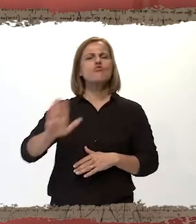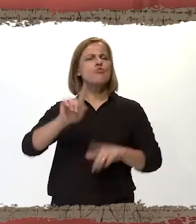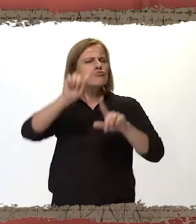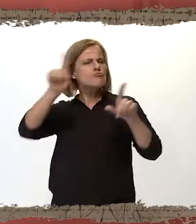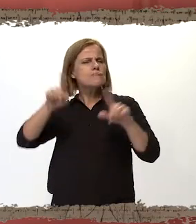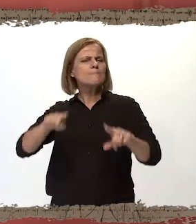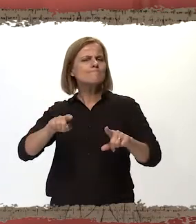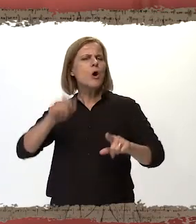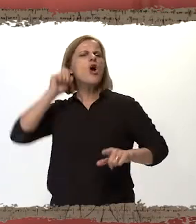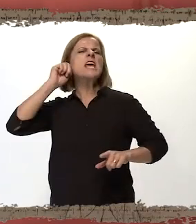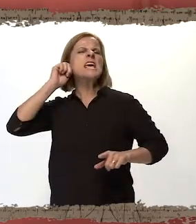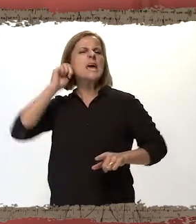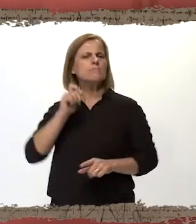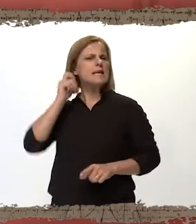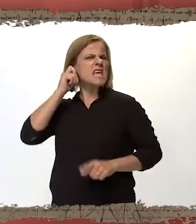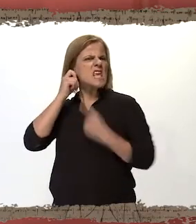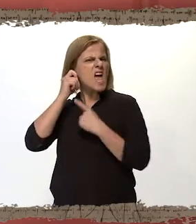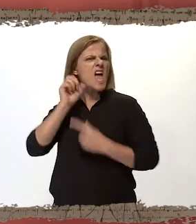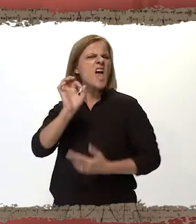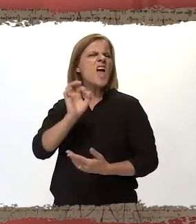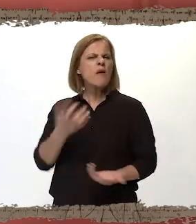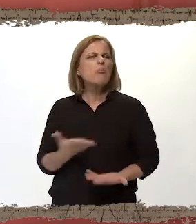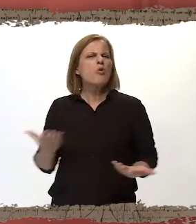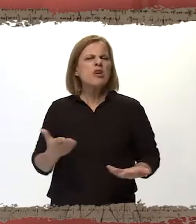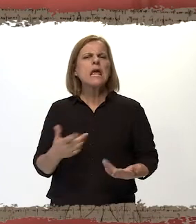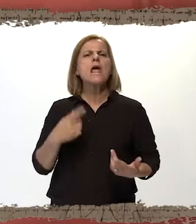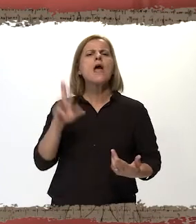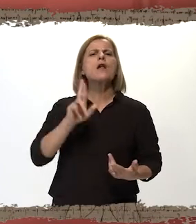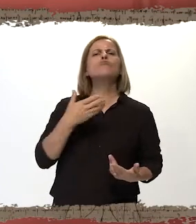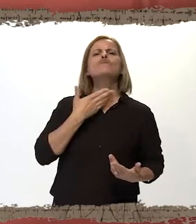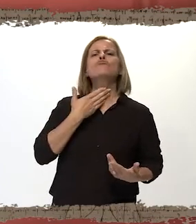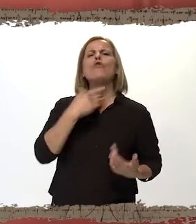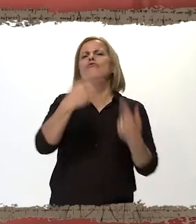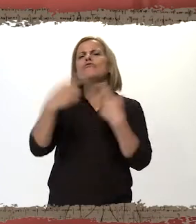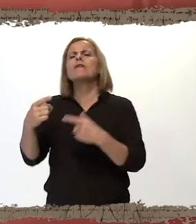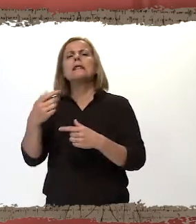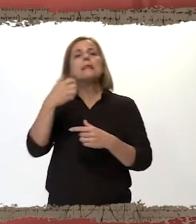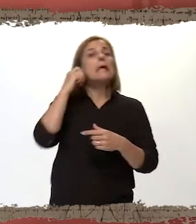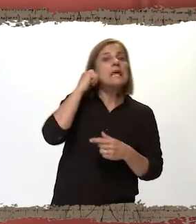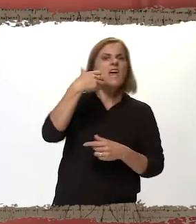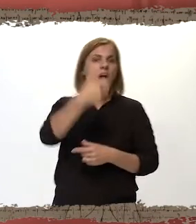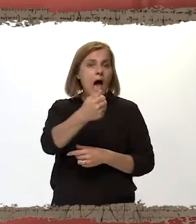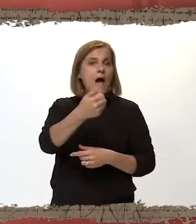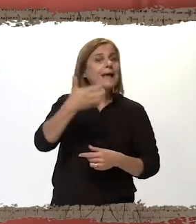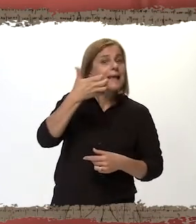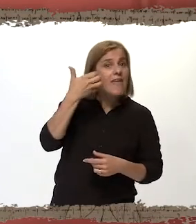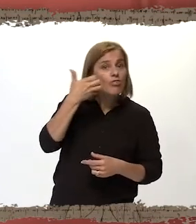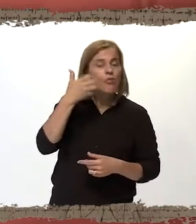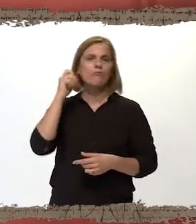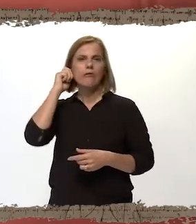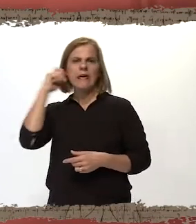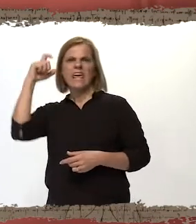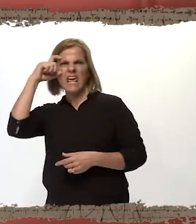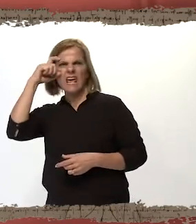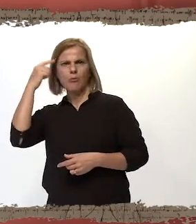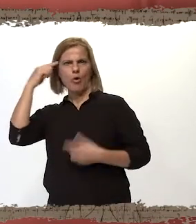con G de gigante. ¿Por qué la letra G juega a sonar tan distinto cuando está al lado de la A como en gato